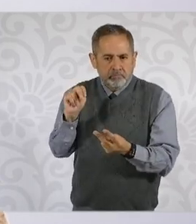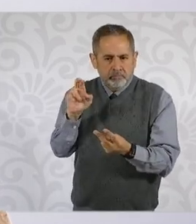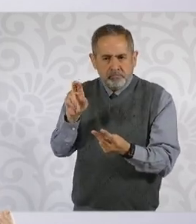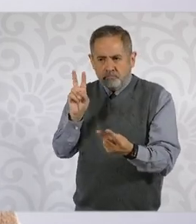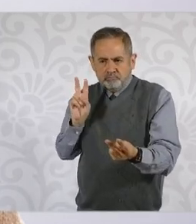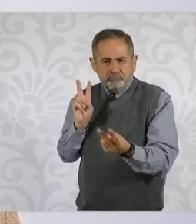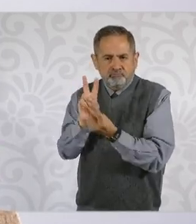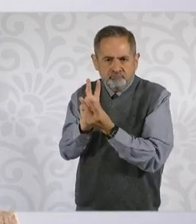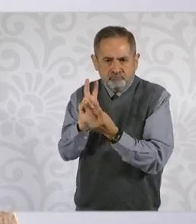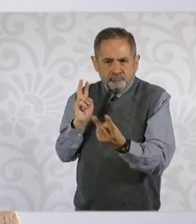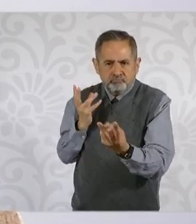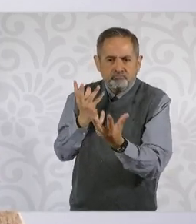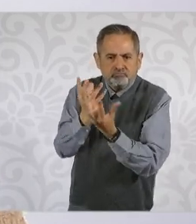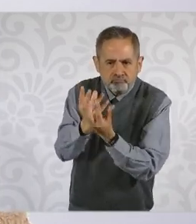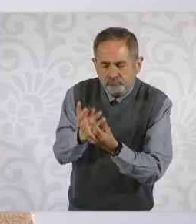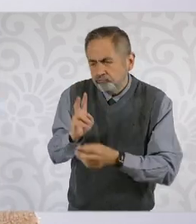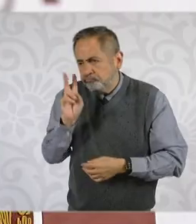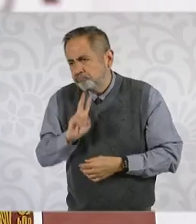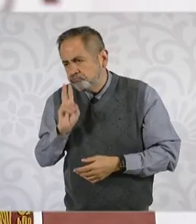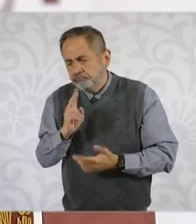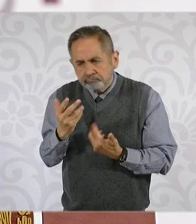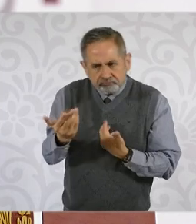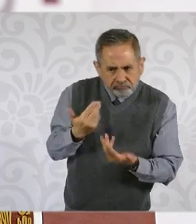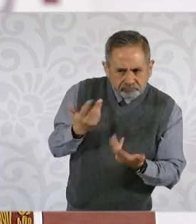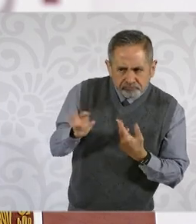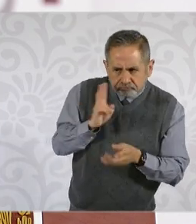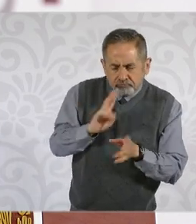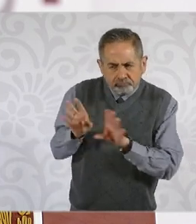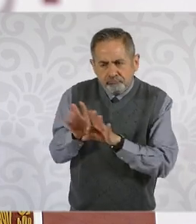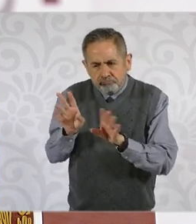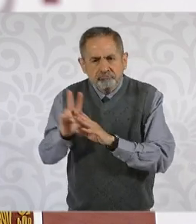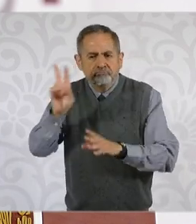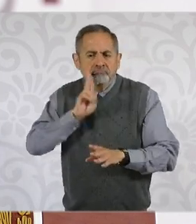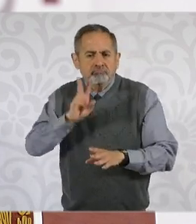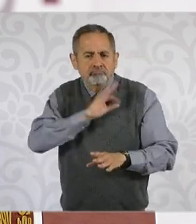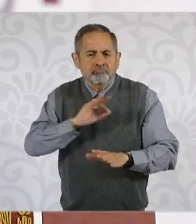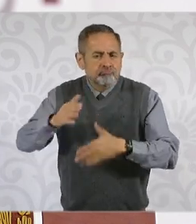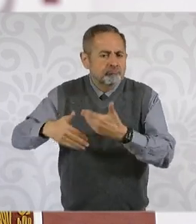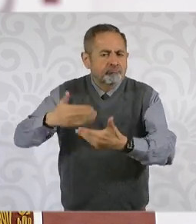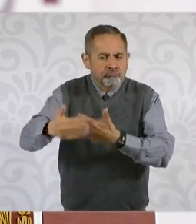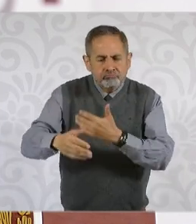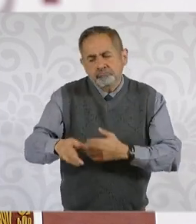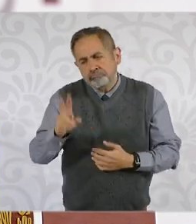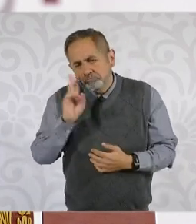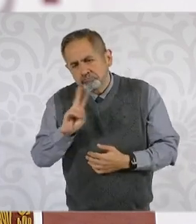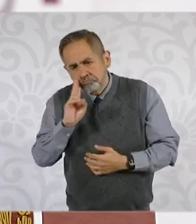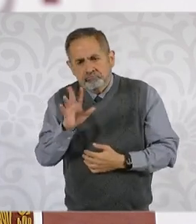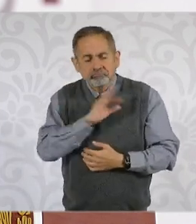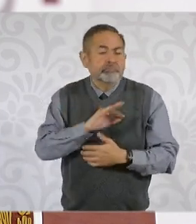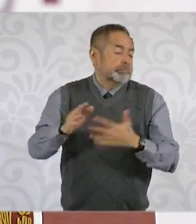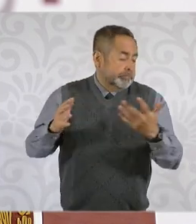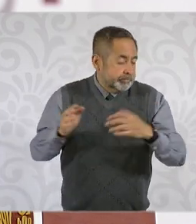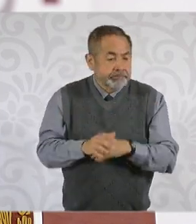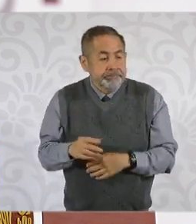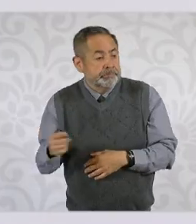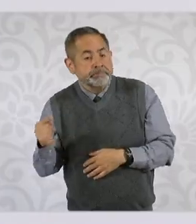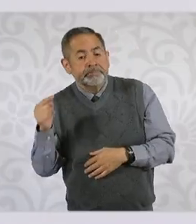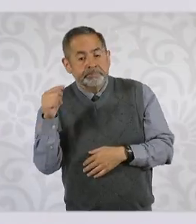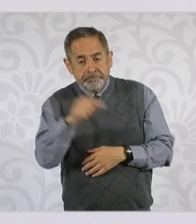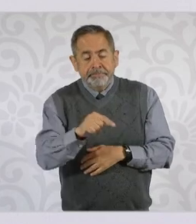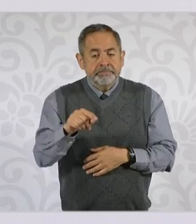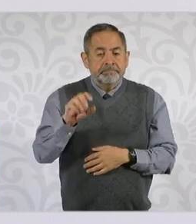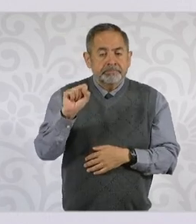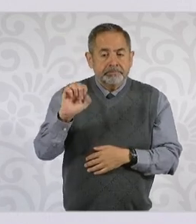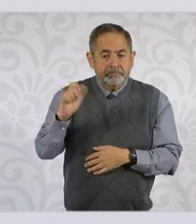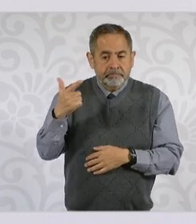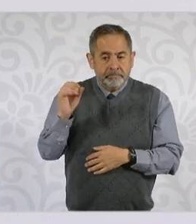revisar si es factible desarrollar estos proyectos y, por supuesto, la Secretaría de Gobernación le va a dar